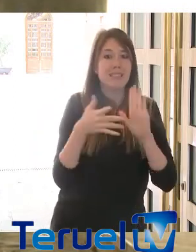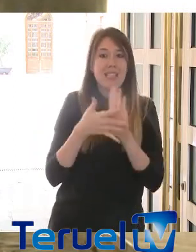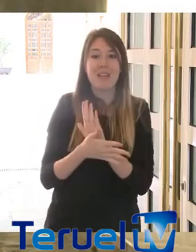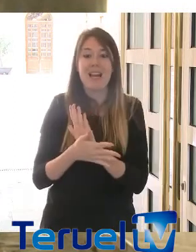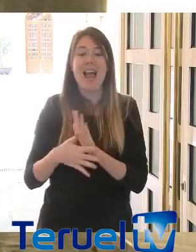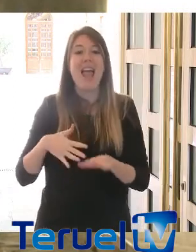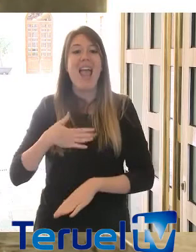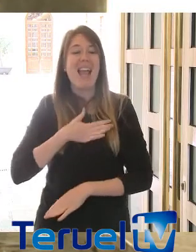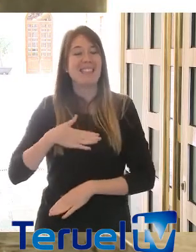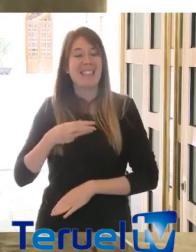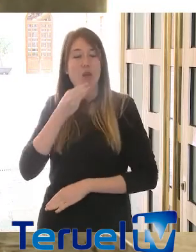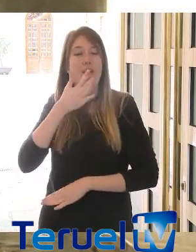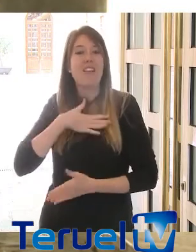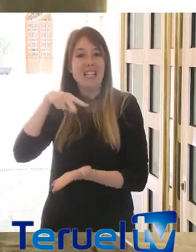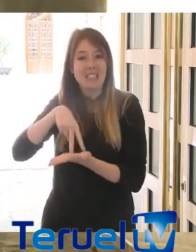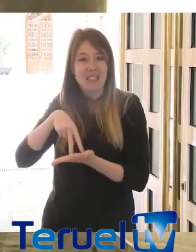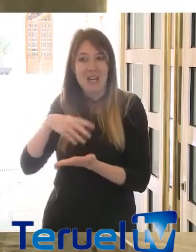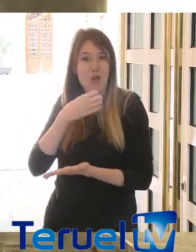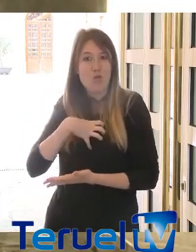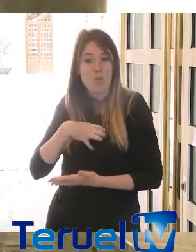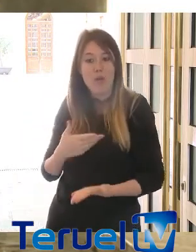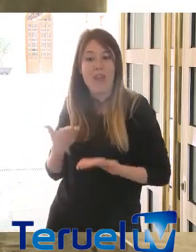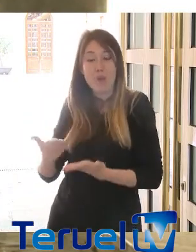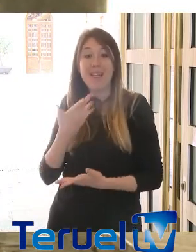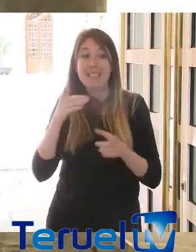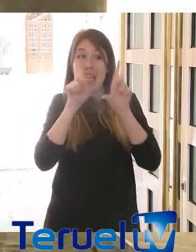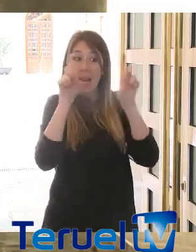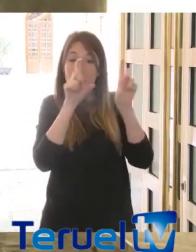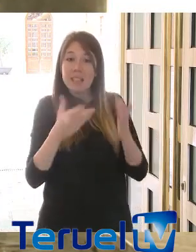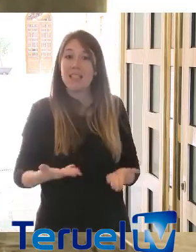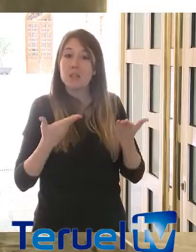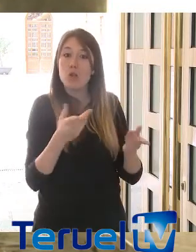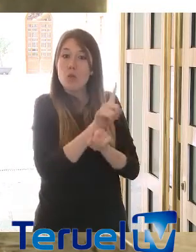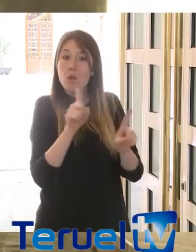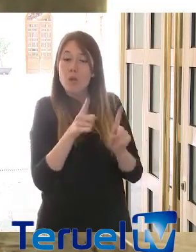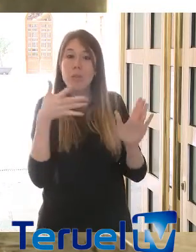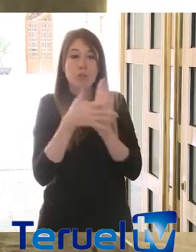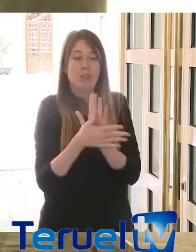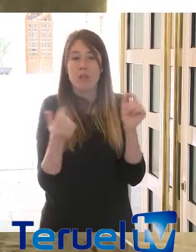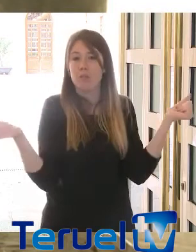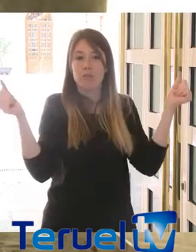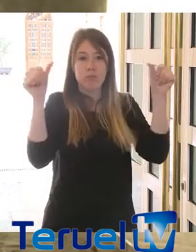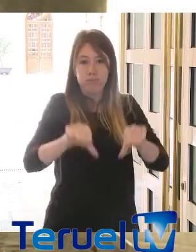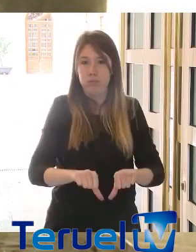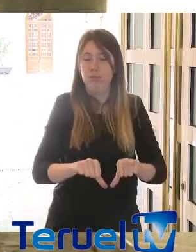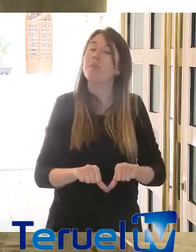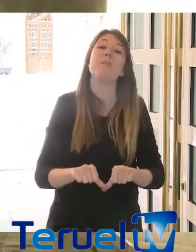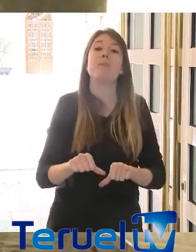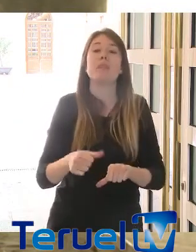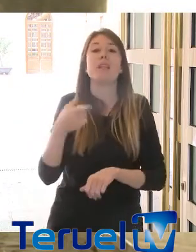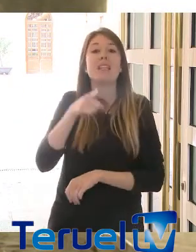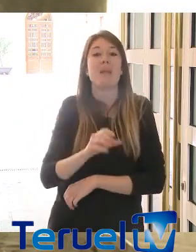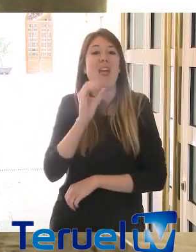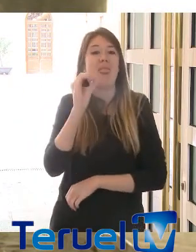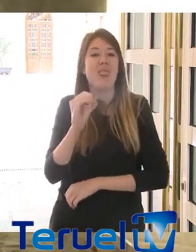estar muy claro. Si dejamos caer a las empresas se van a producir elementos de prestación y, por tanto, de más gasto público y, además, de cero